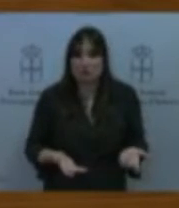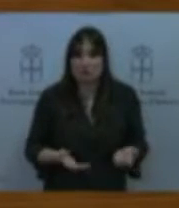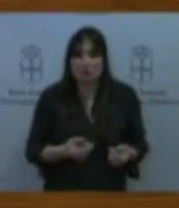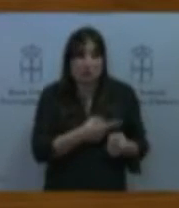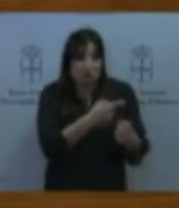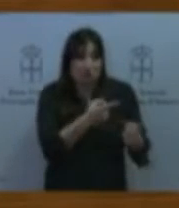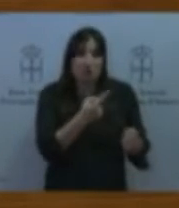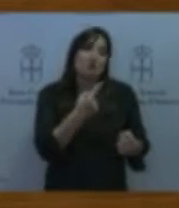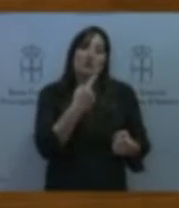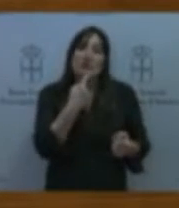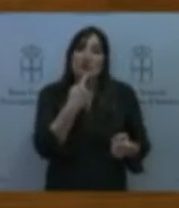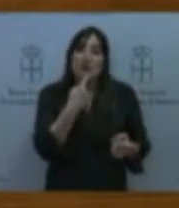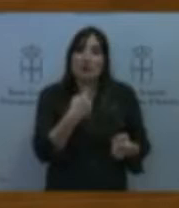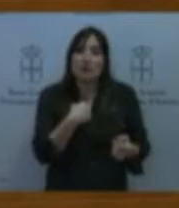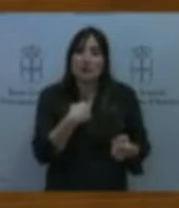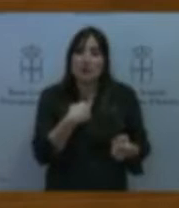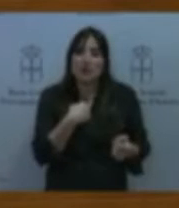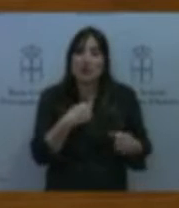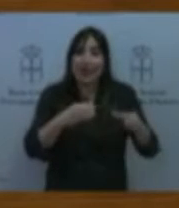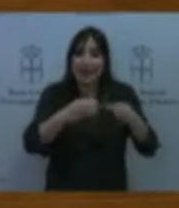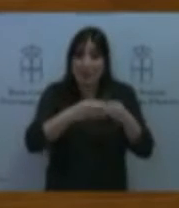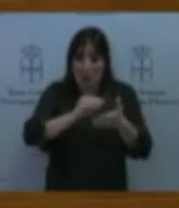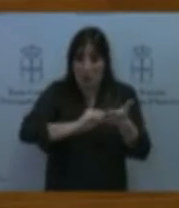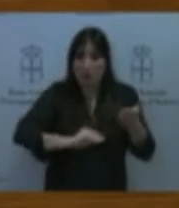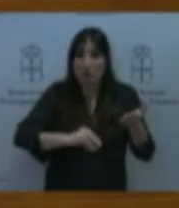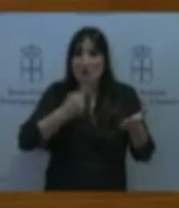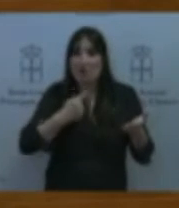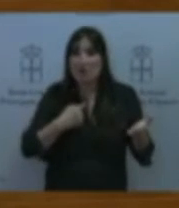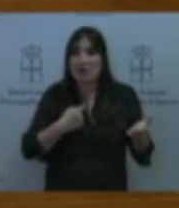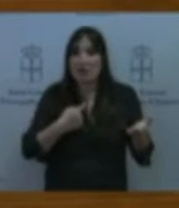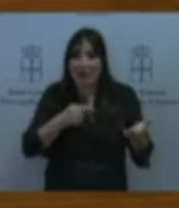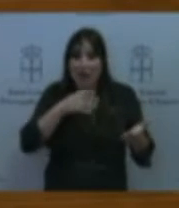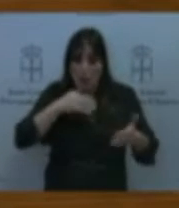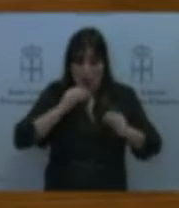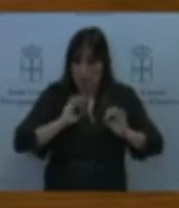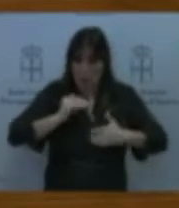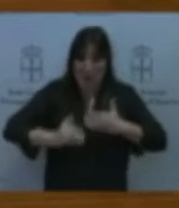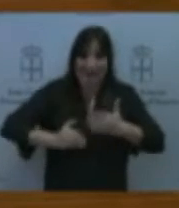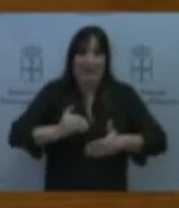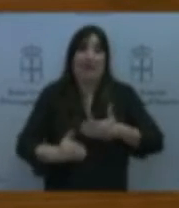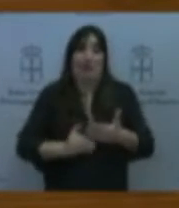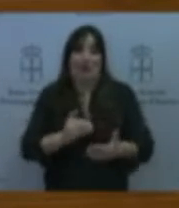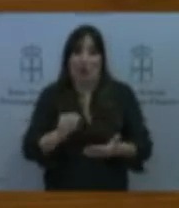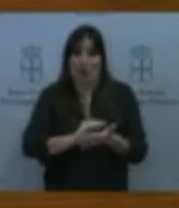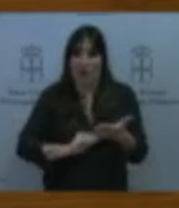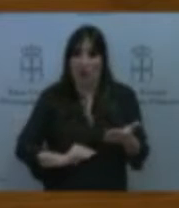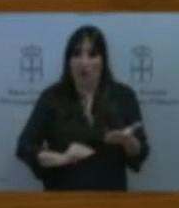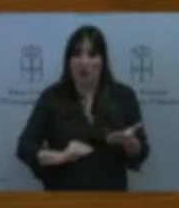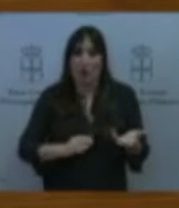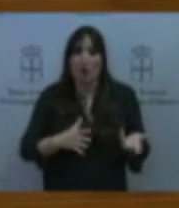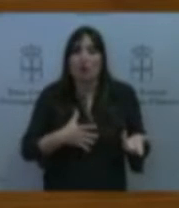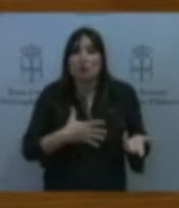redactor considera que estando en tramitación no debería afectarle la decisión del